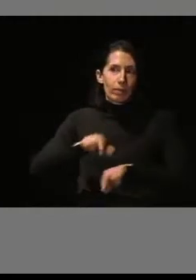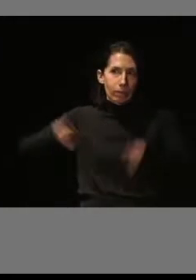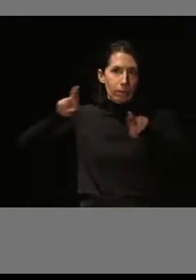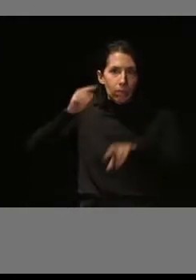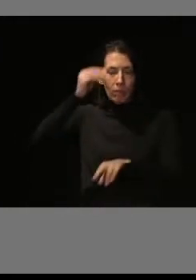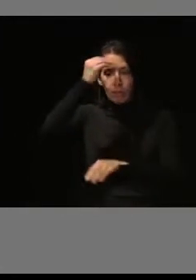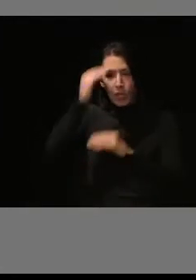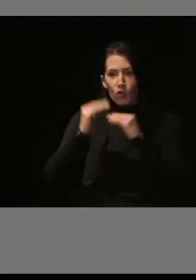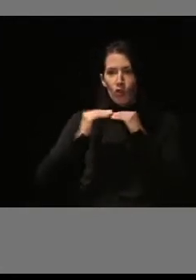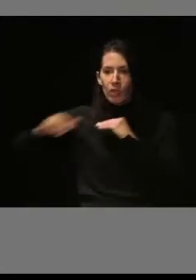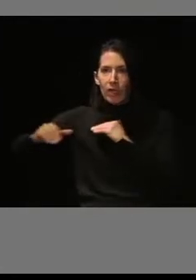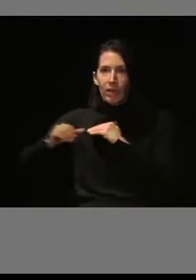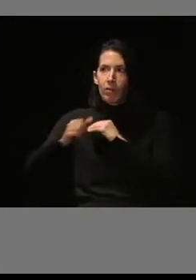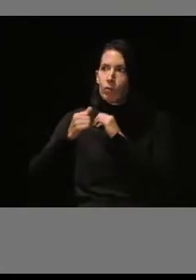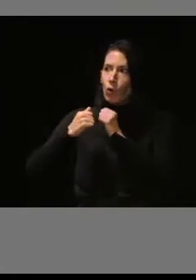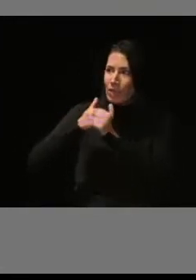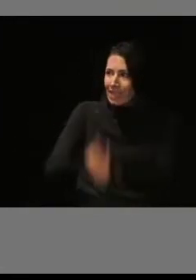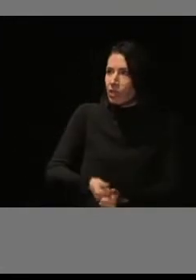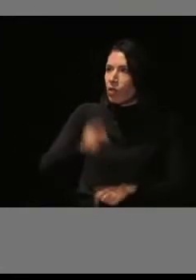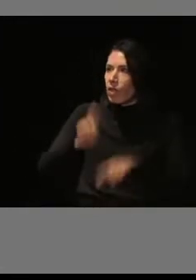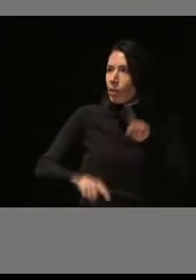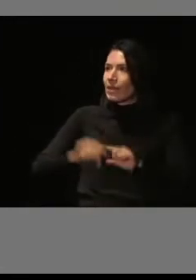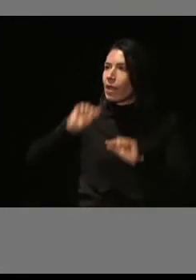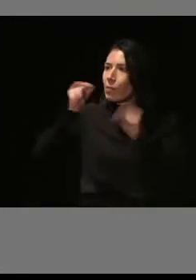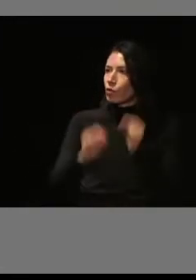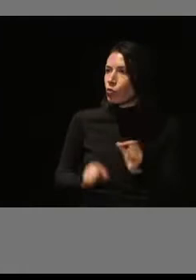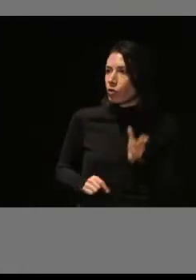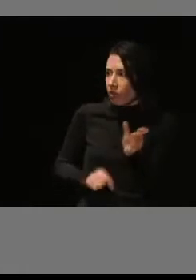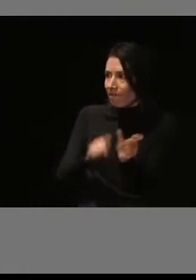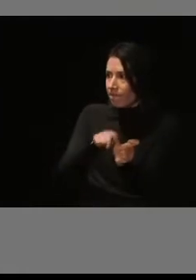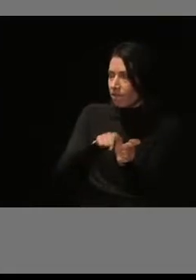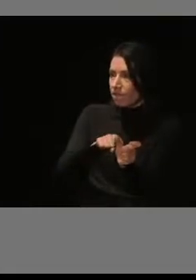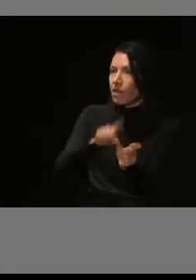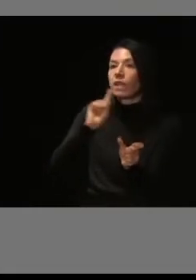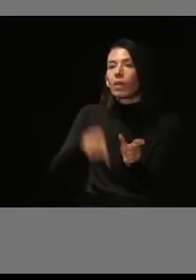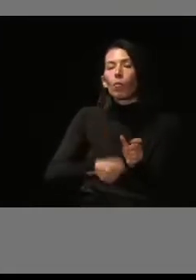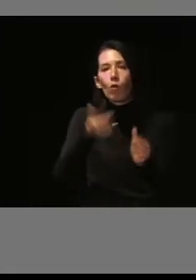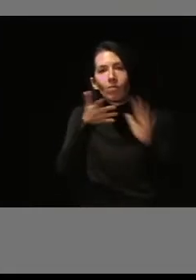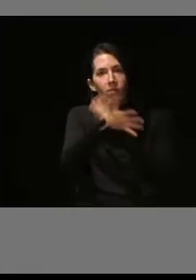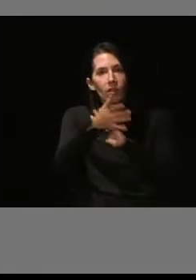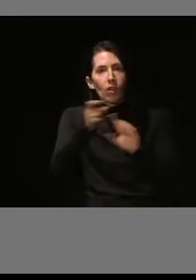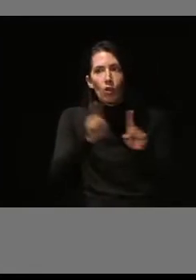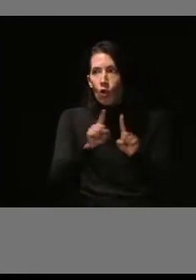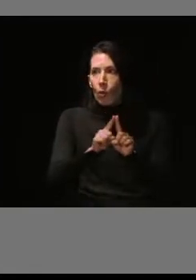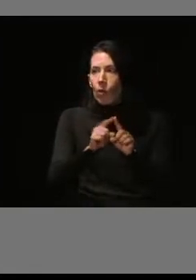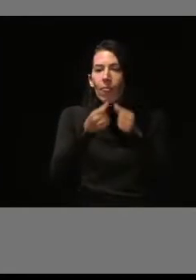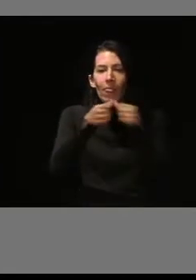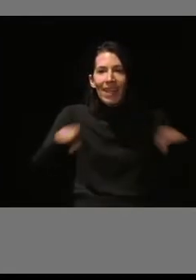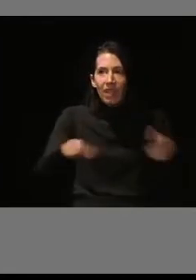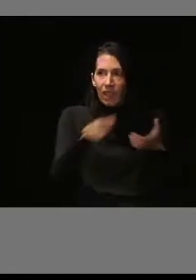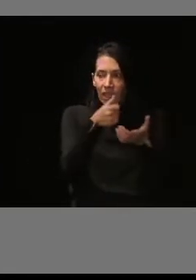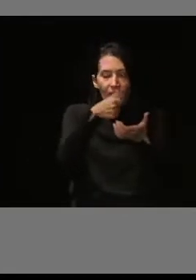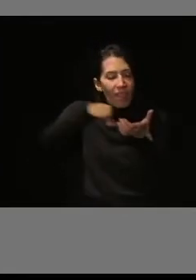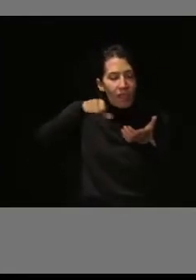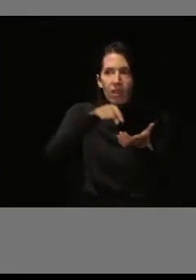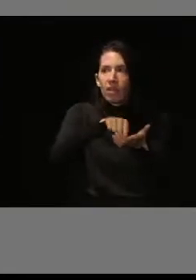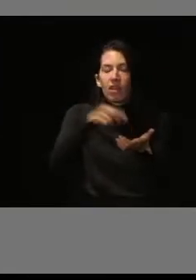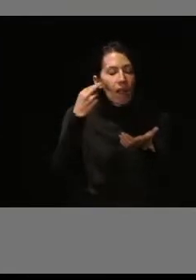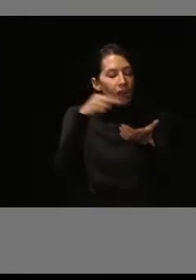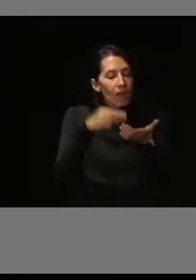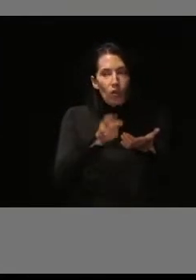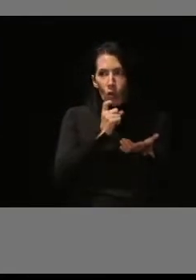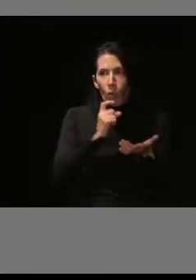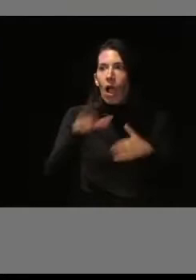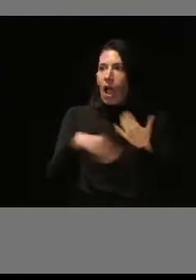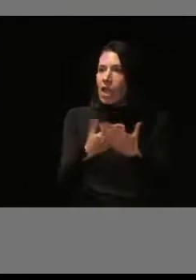un presupuesto que tienen. También, pues, bueno, les enseñan a cómo leer el etiquetado, ¿no?, de los productos y también, pues, a